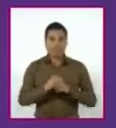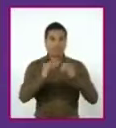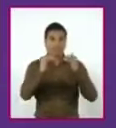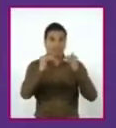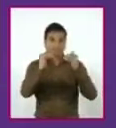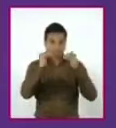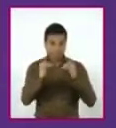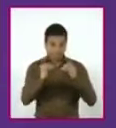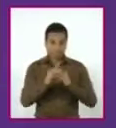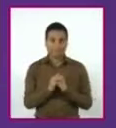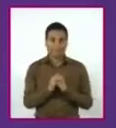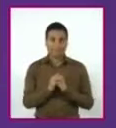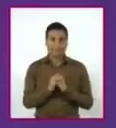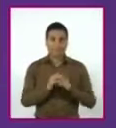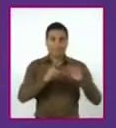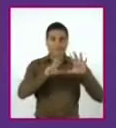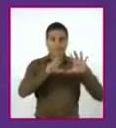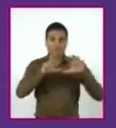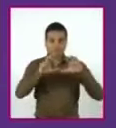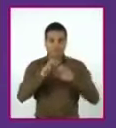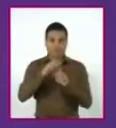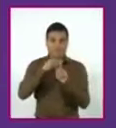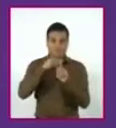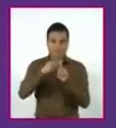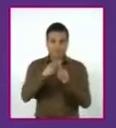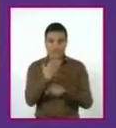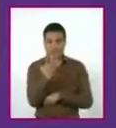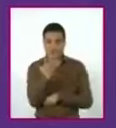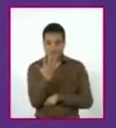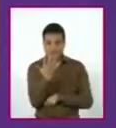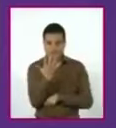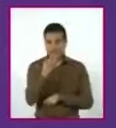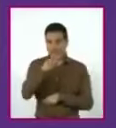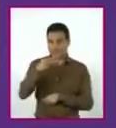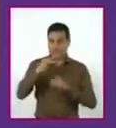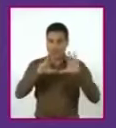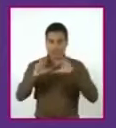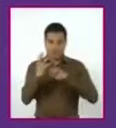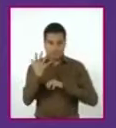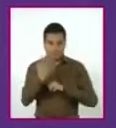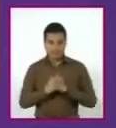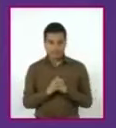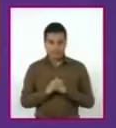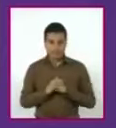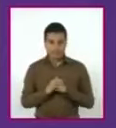De aquí nos queda 800 más 50 igual a 850.